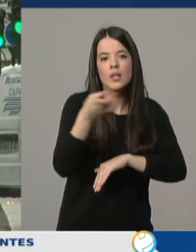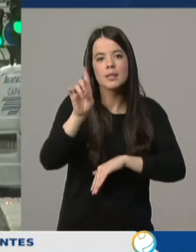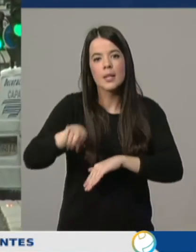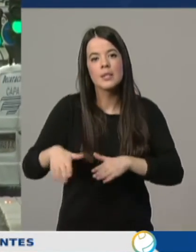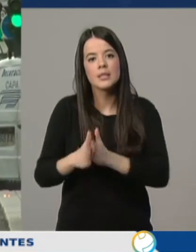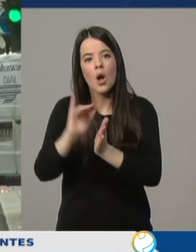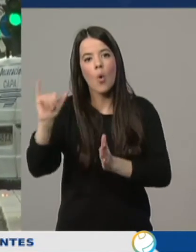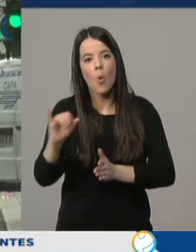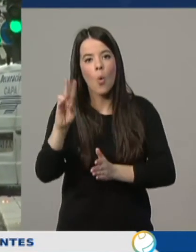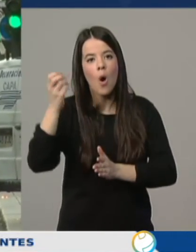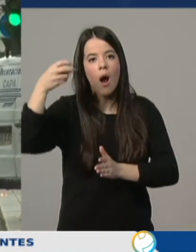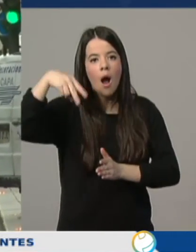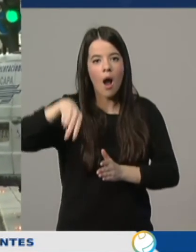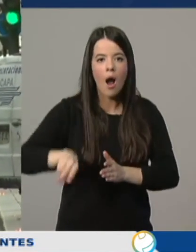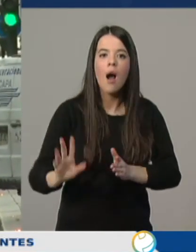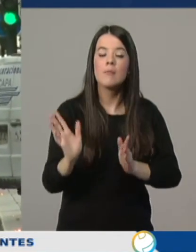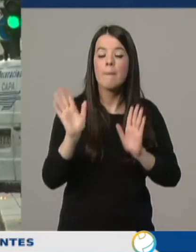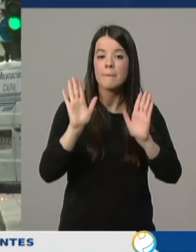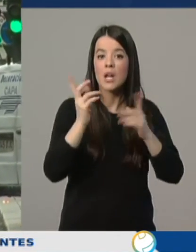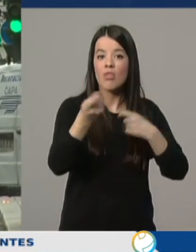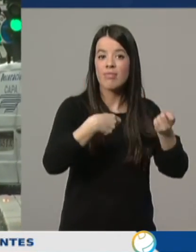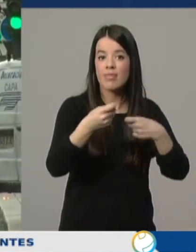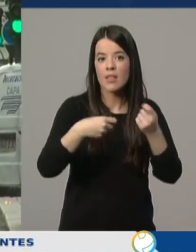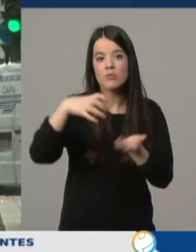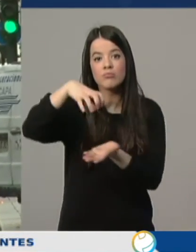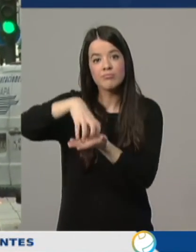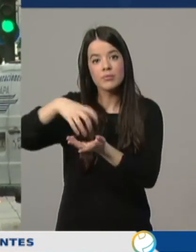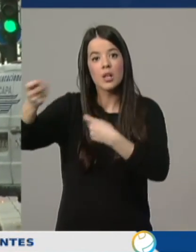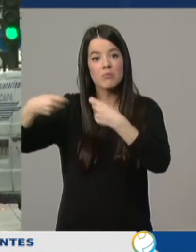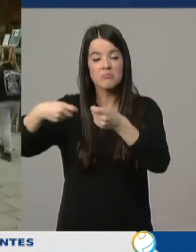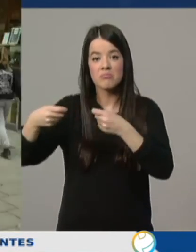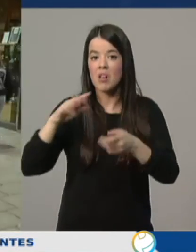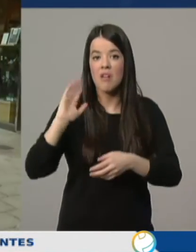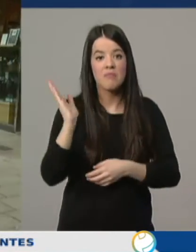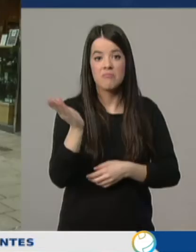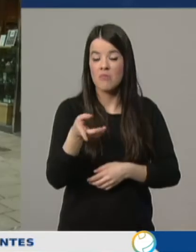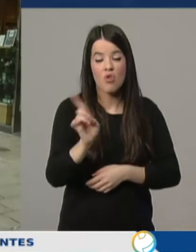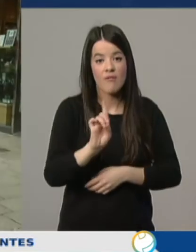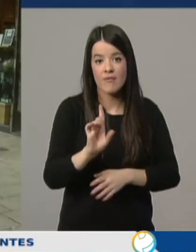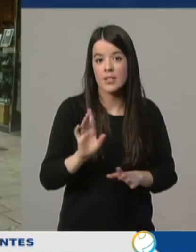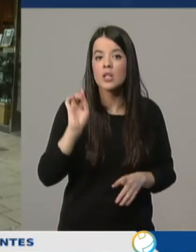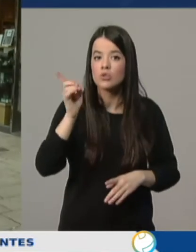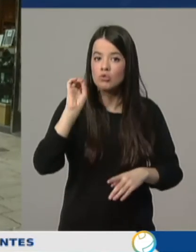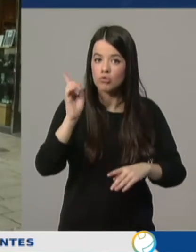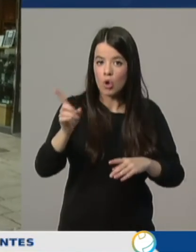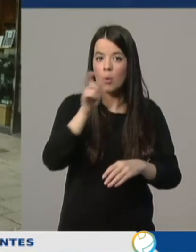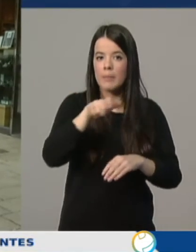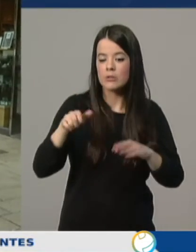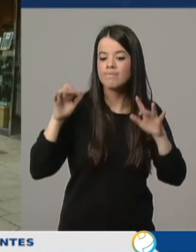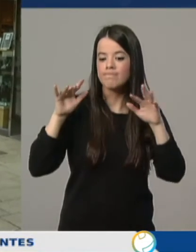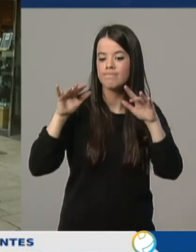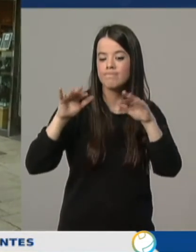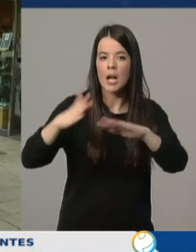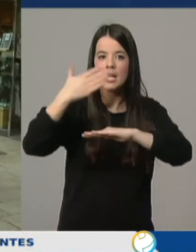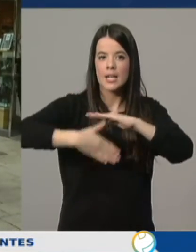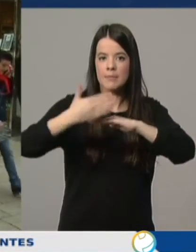momento no afecta a los comercios ni a los grandes almacenes, siempre que se responsabilicen de controlar la ocupación y no sobrepasar un tercio de